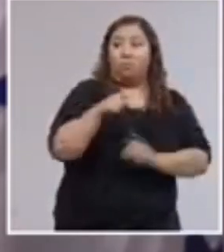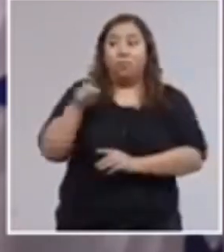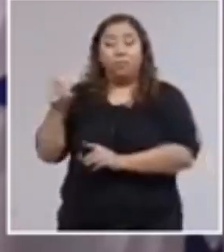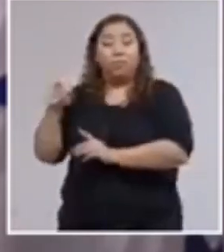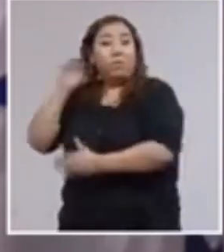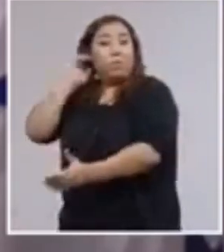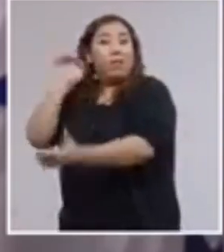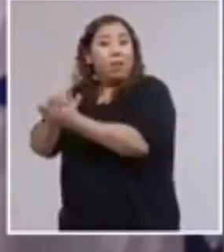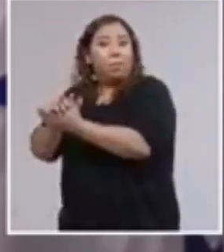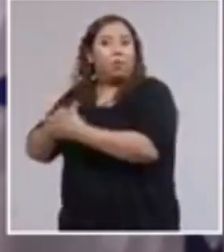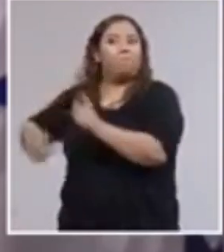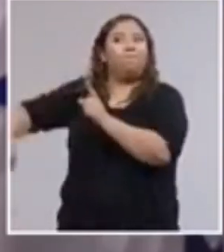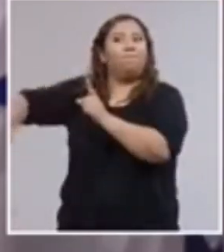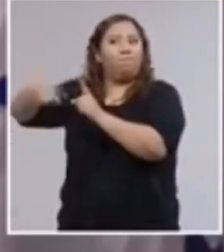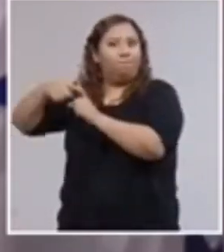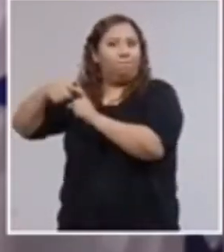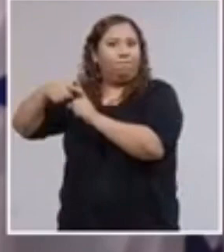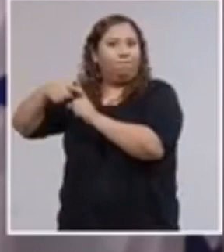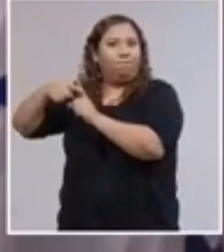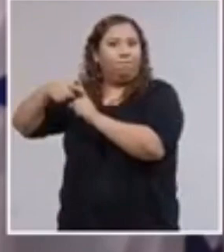afortunadamente, es asintomático.